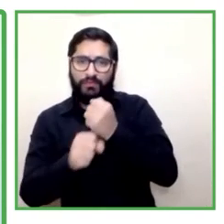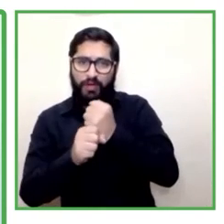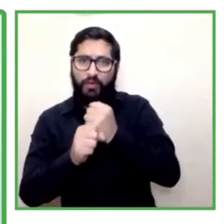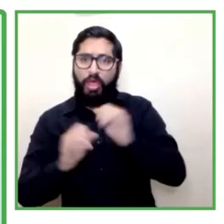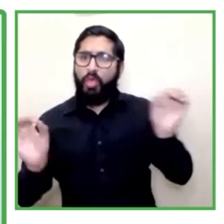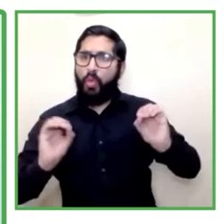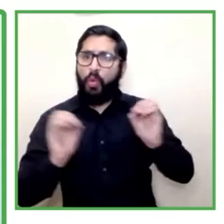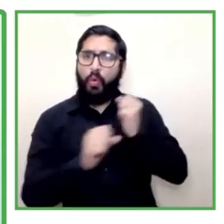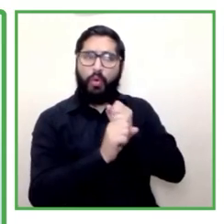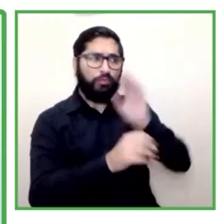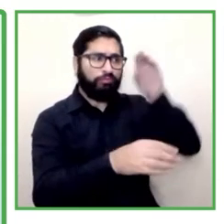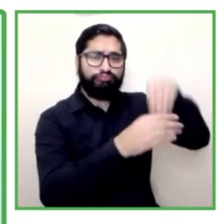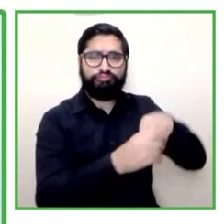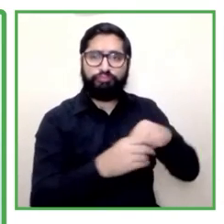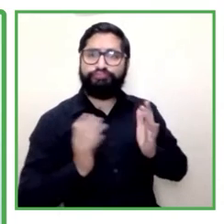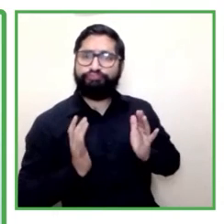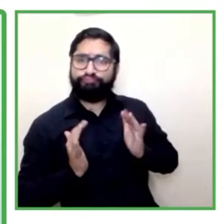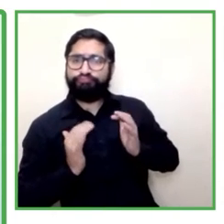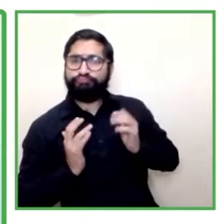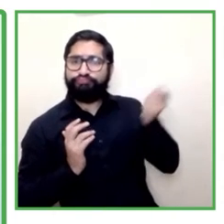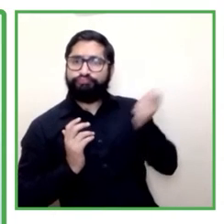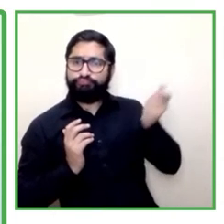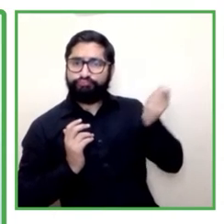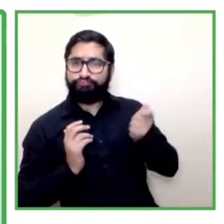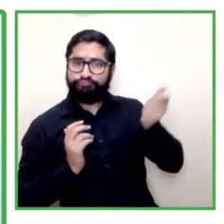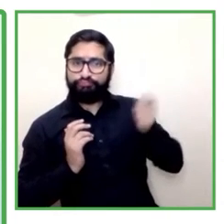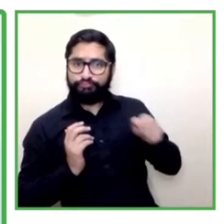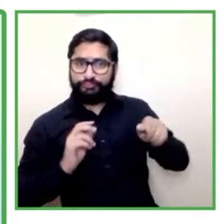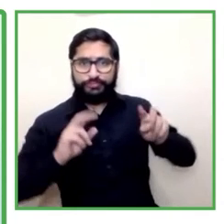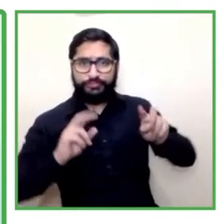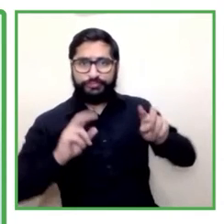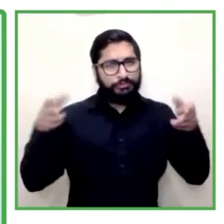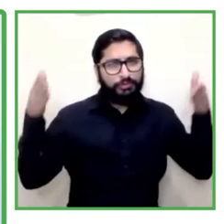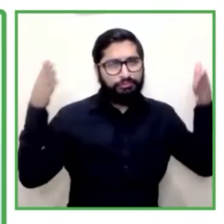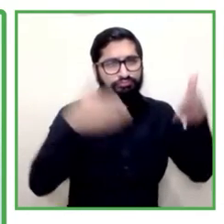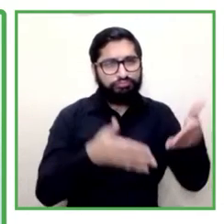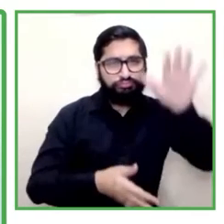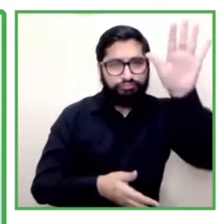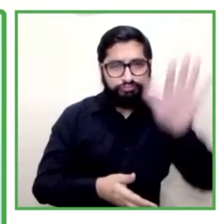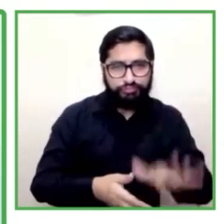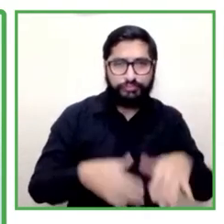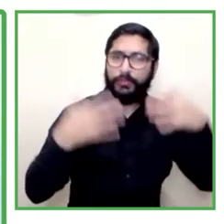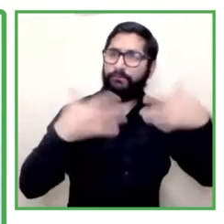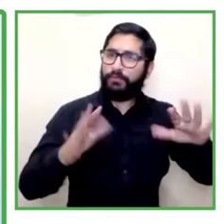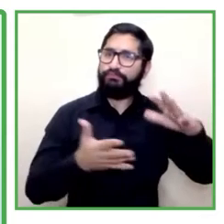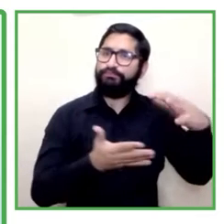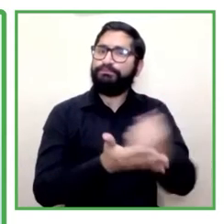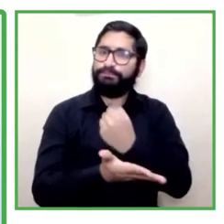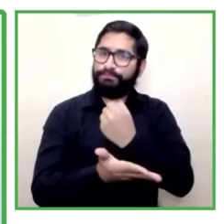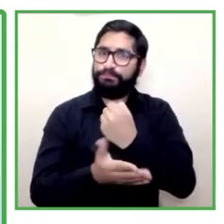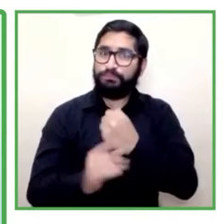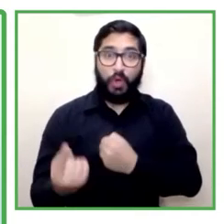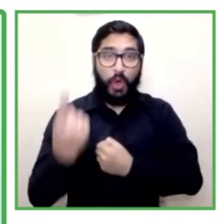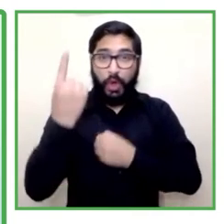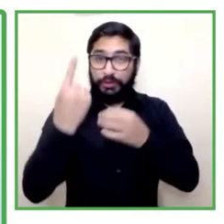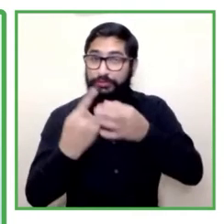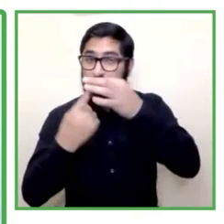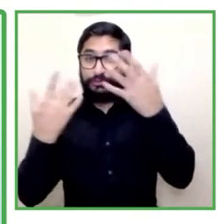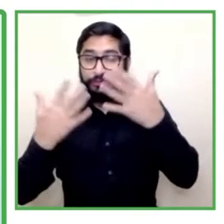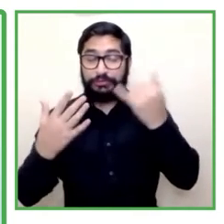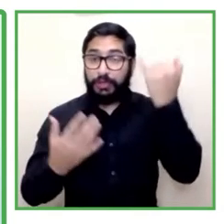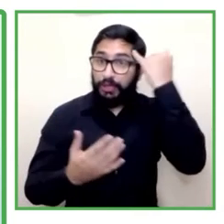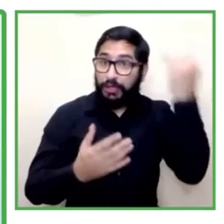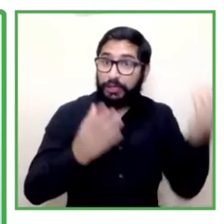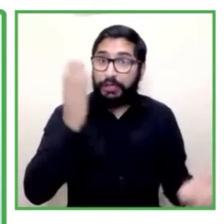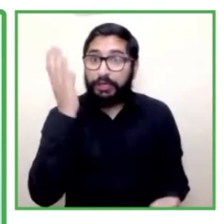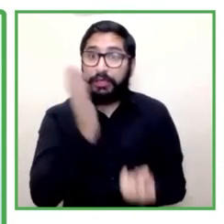Ahora, respecto de los factores de éxito, en un caso de una iniciativa pública de esta magnitud va de la mano con el trabajo en red.